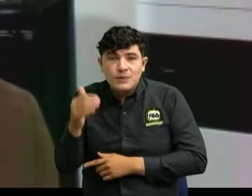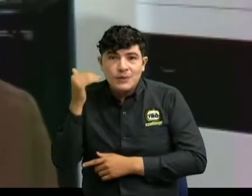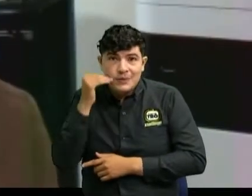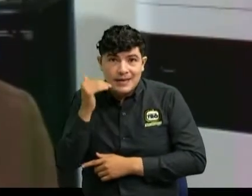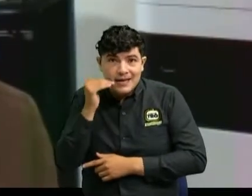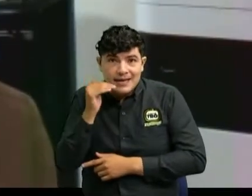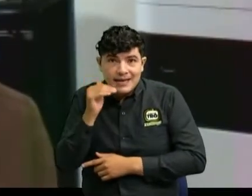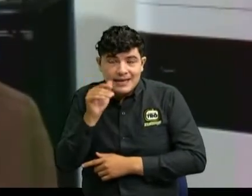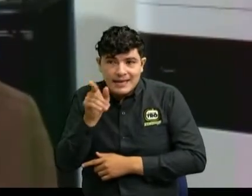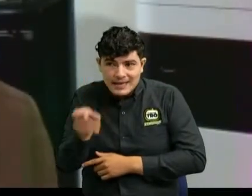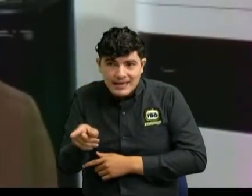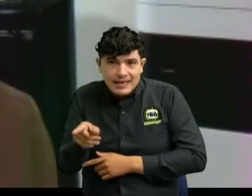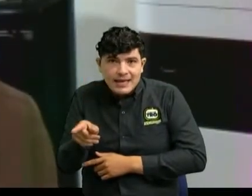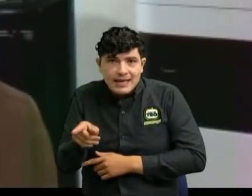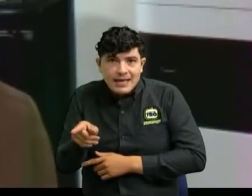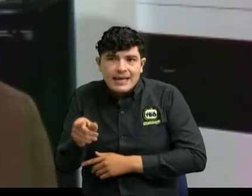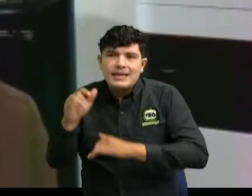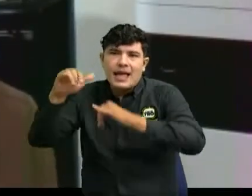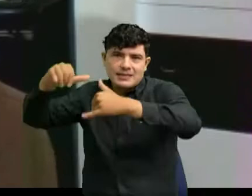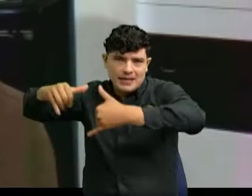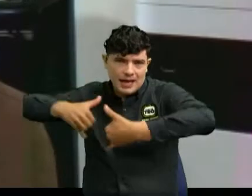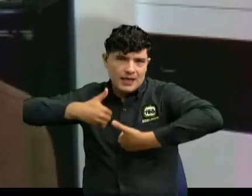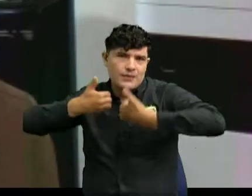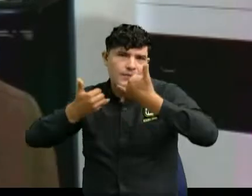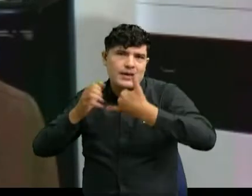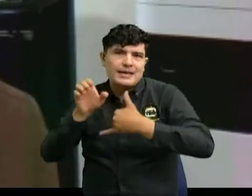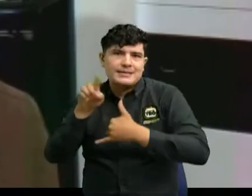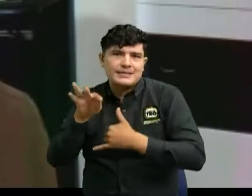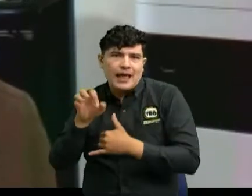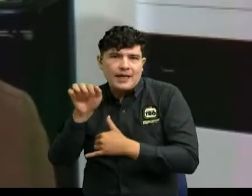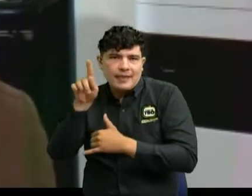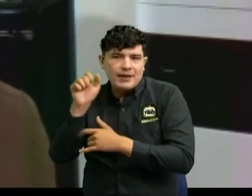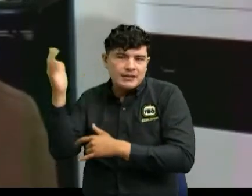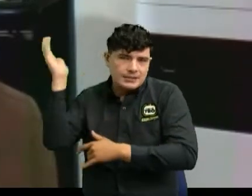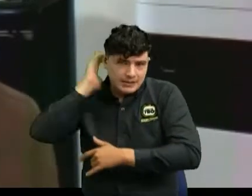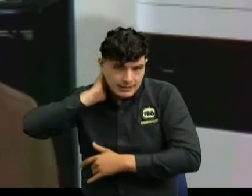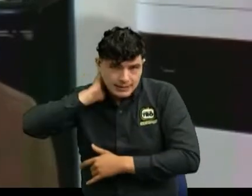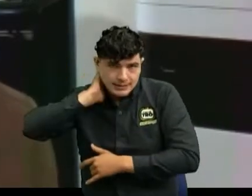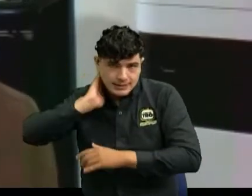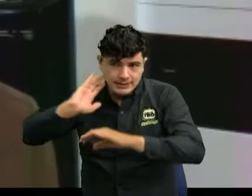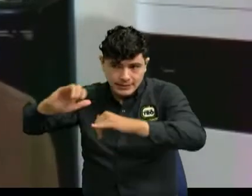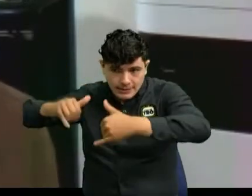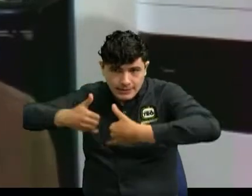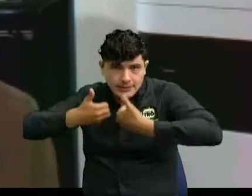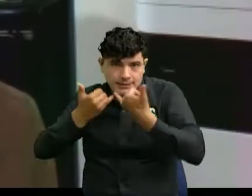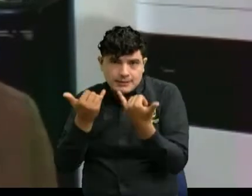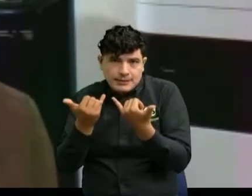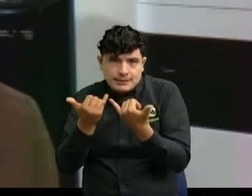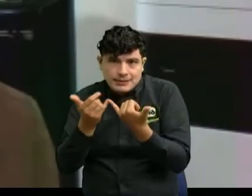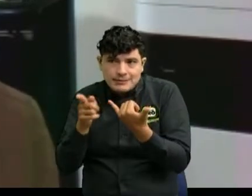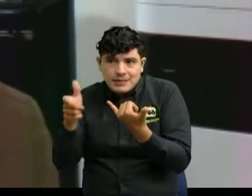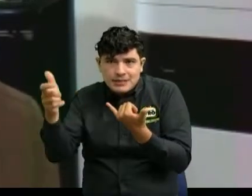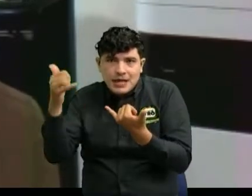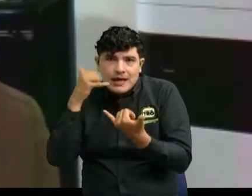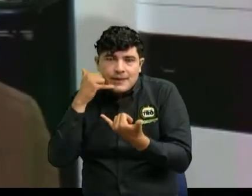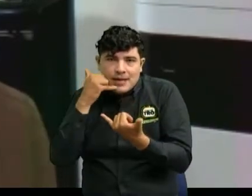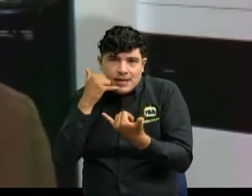funcionario del banco y por eso la señora, digamos, fue víctima, le hurtaron un dinero,